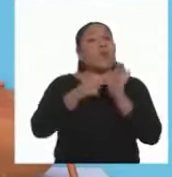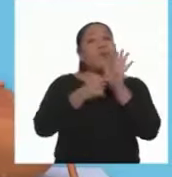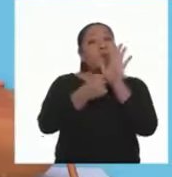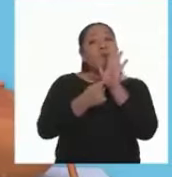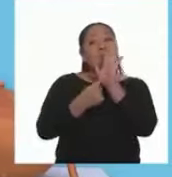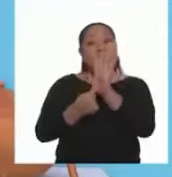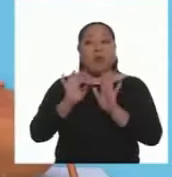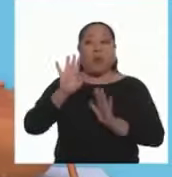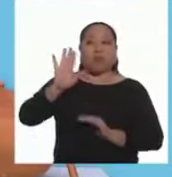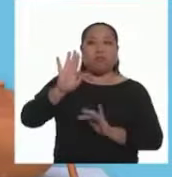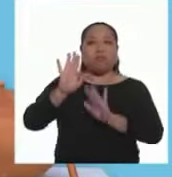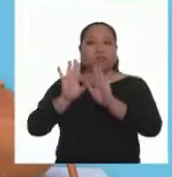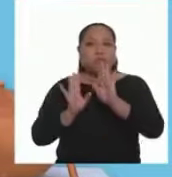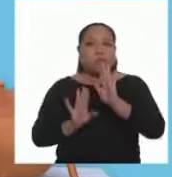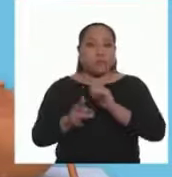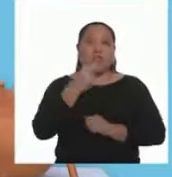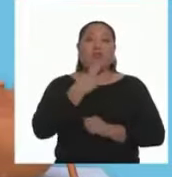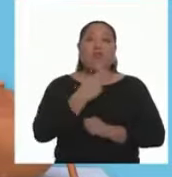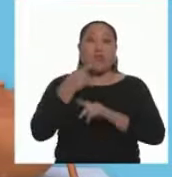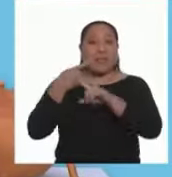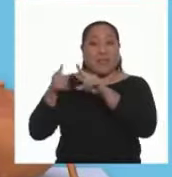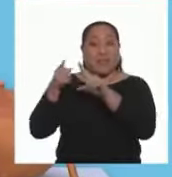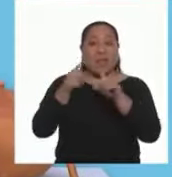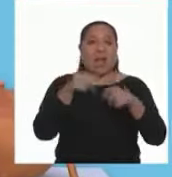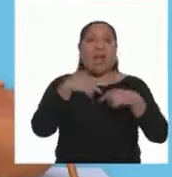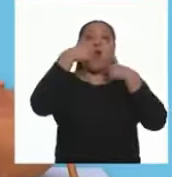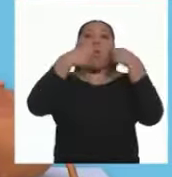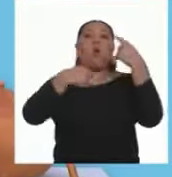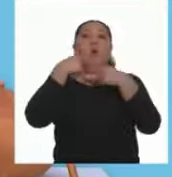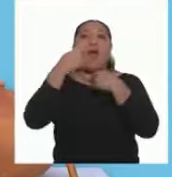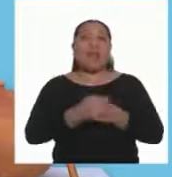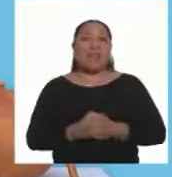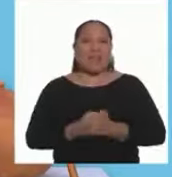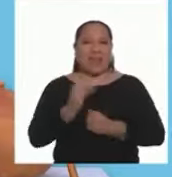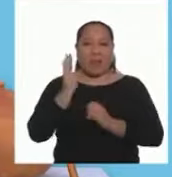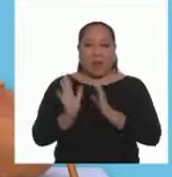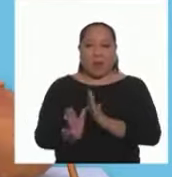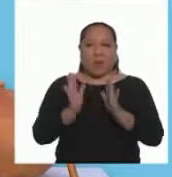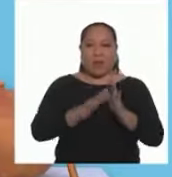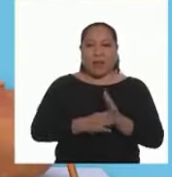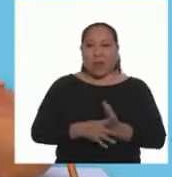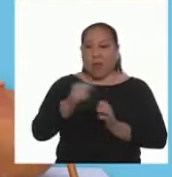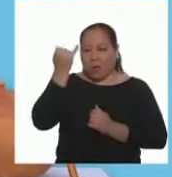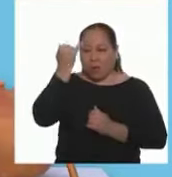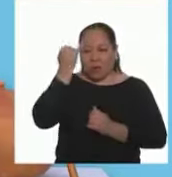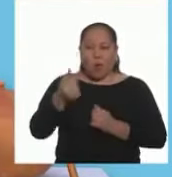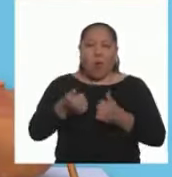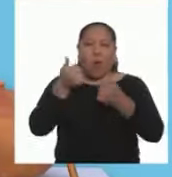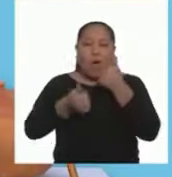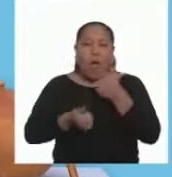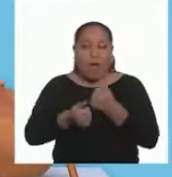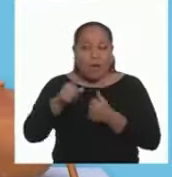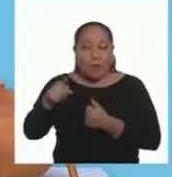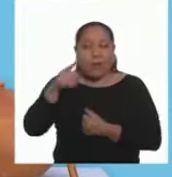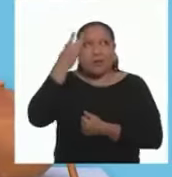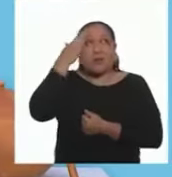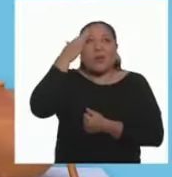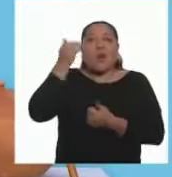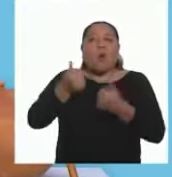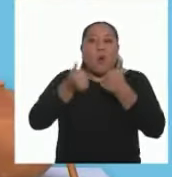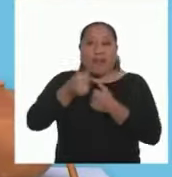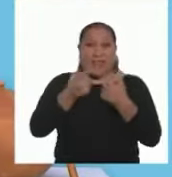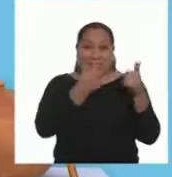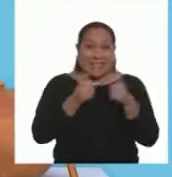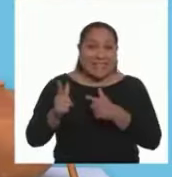Luego de mostrarles las tarjetas didácticas de los postres Coméntenle que le van a hacer una adivinanza